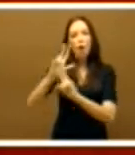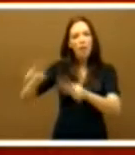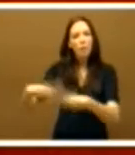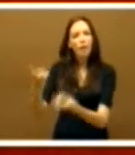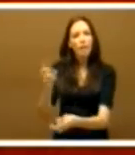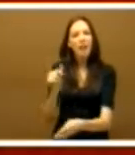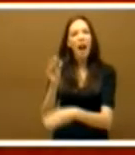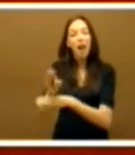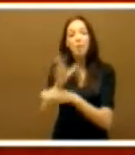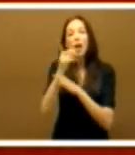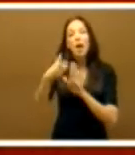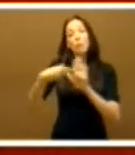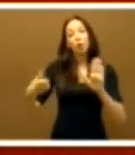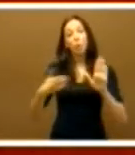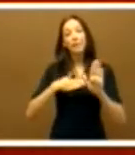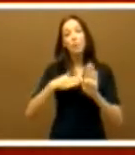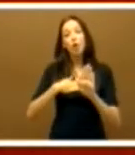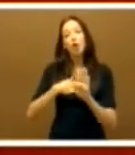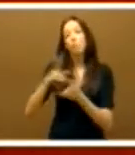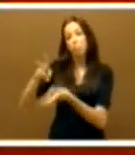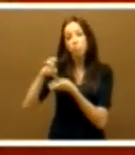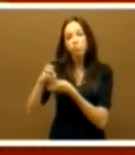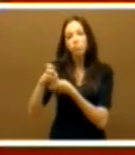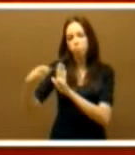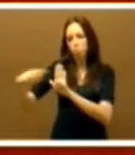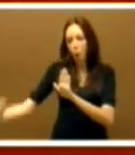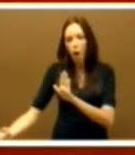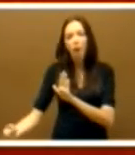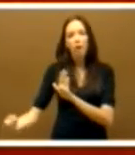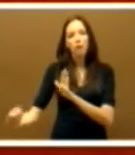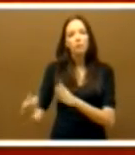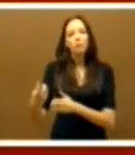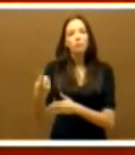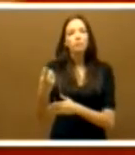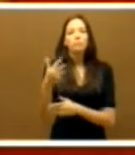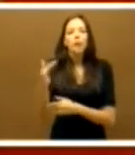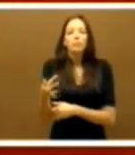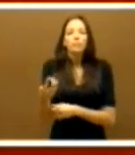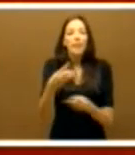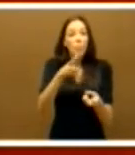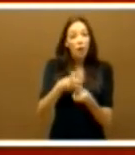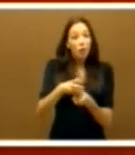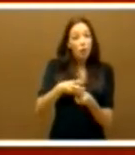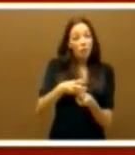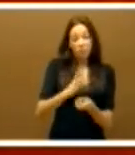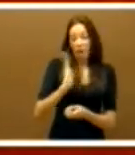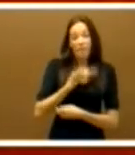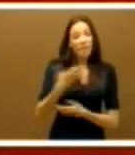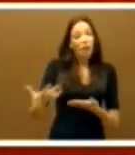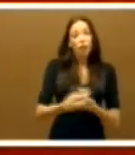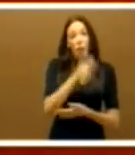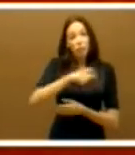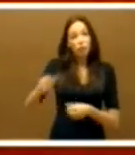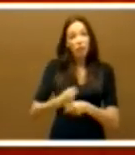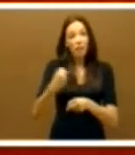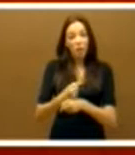quitó los impuestos de patrimonio y si hubieran podido hubieran quitado más, que cargó la mano en los impuestos que afectan a todos los trabajadores, a los que no provocaron la